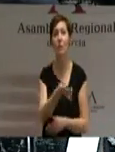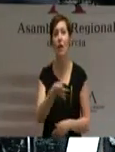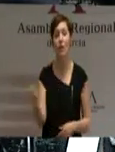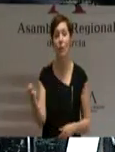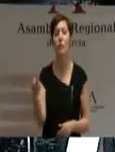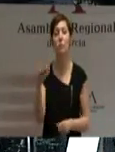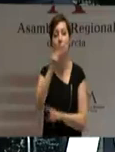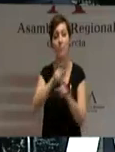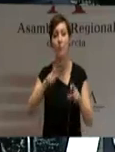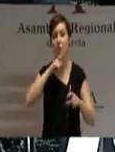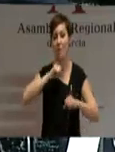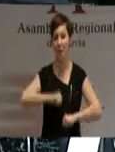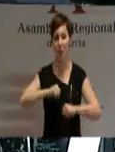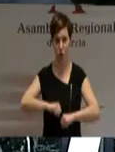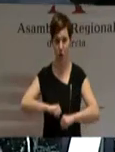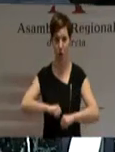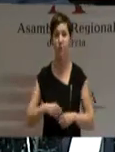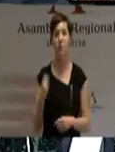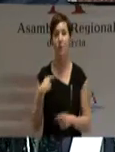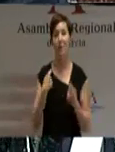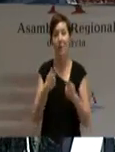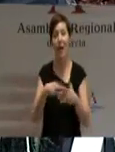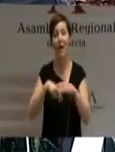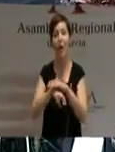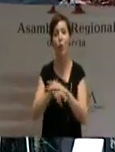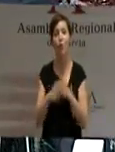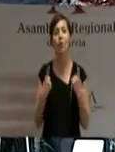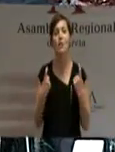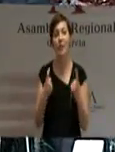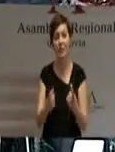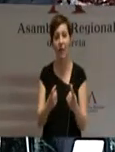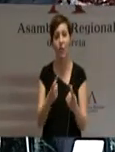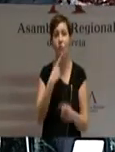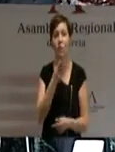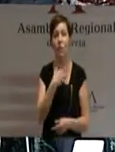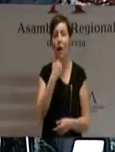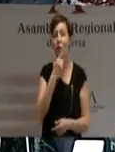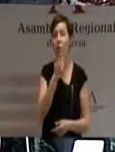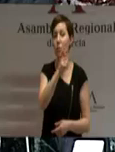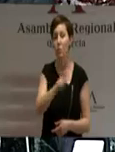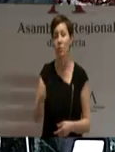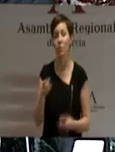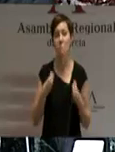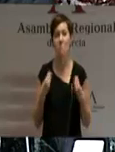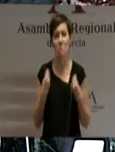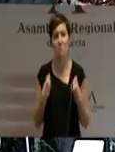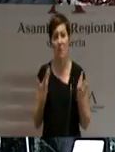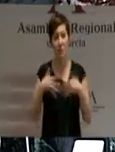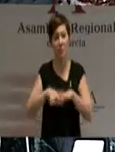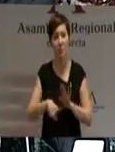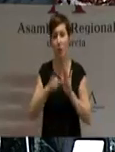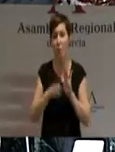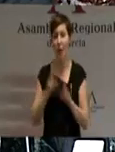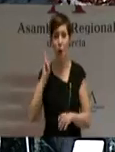mayores, proporcionándoles los recursos necesarios para participar y disfrutar de una vida plena tras su jubilación.